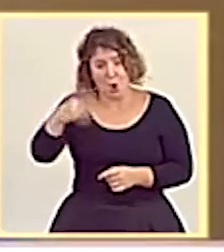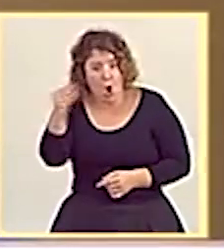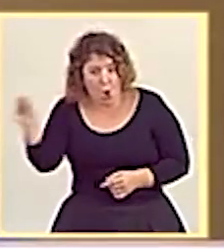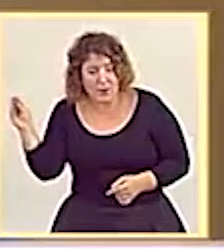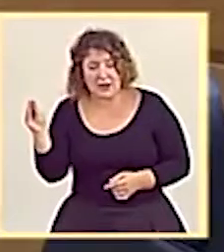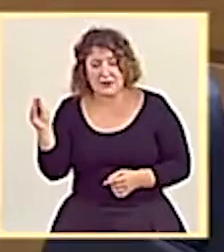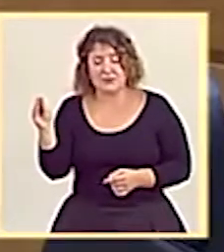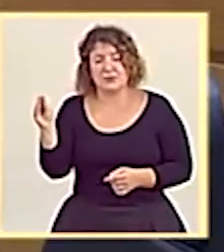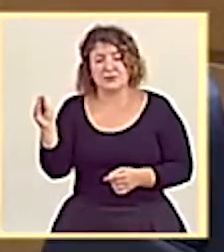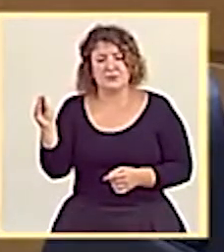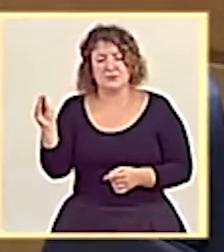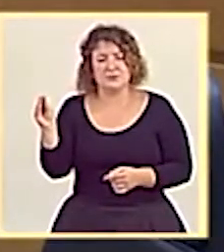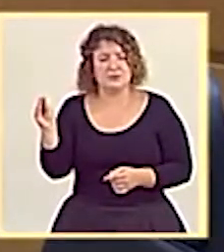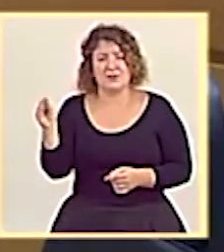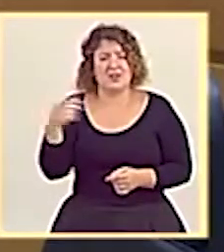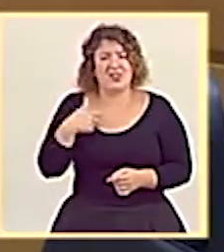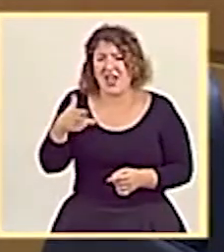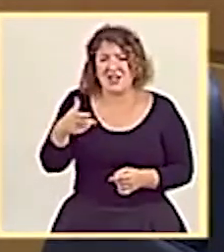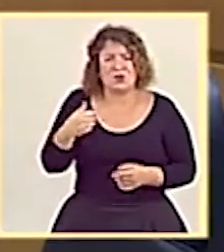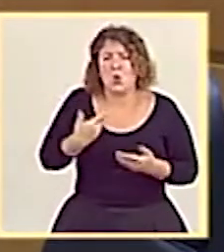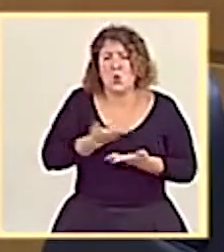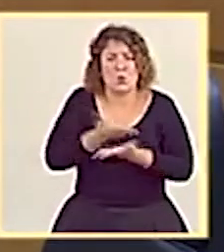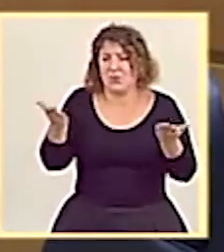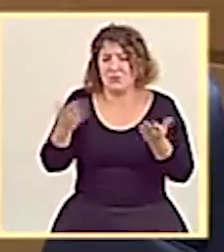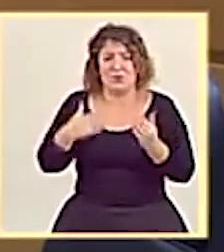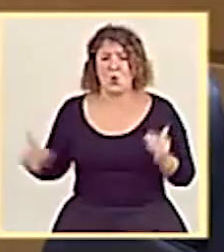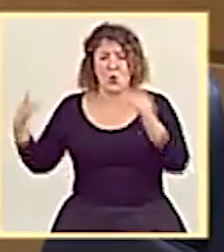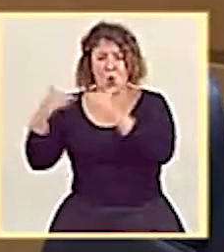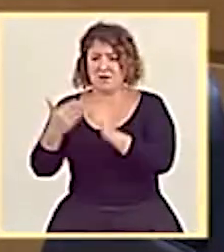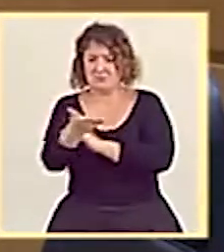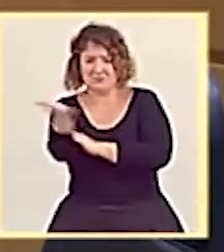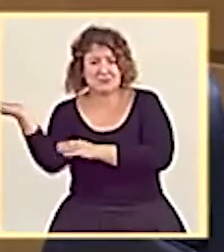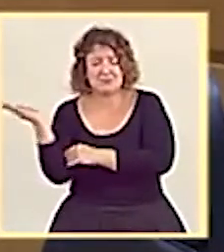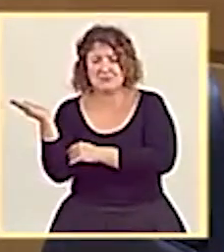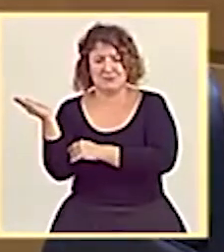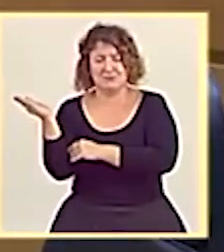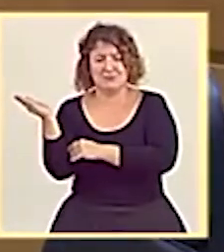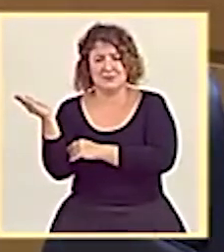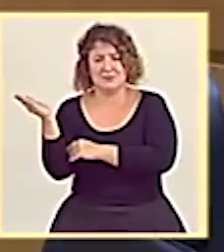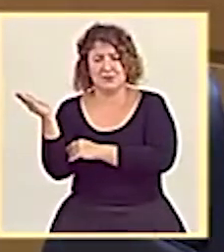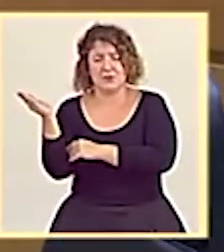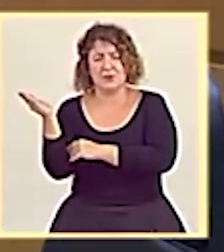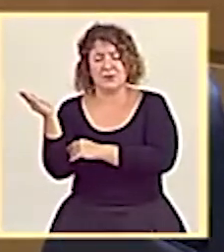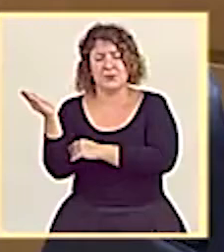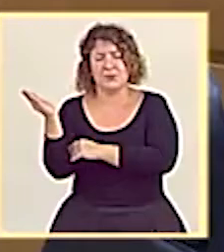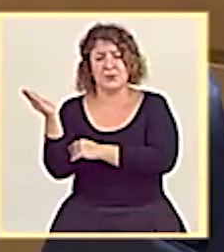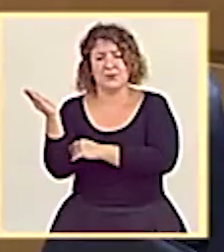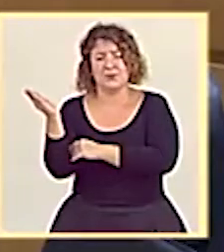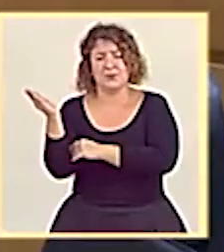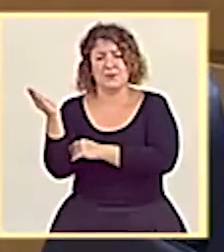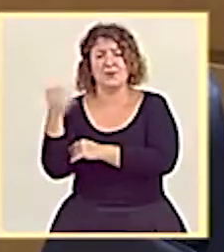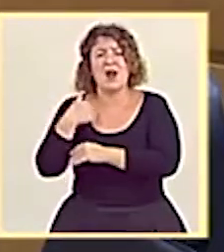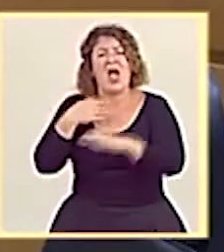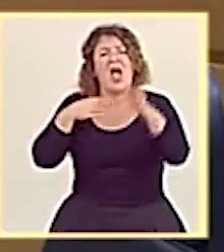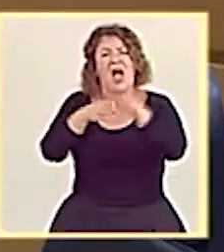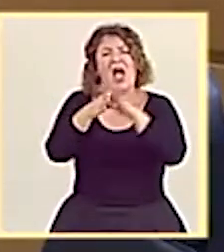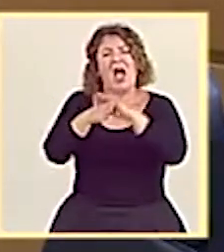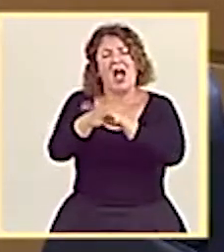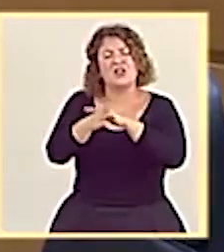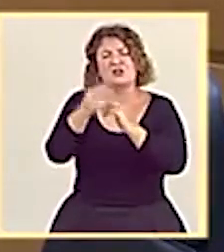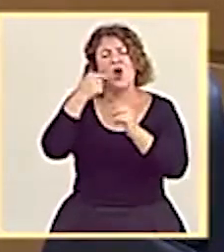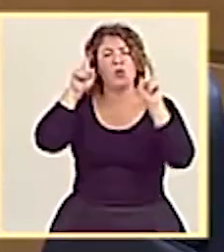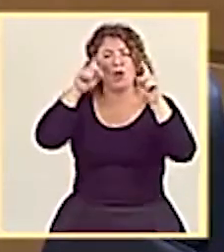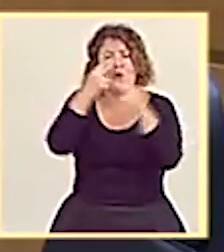tienen exactamente el mismo derecho que otros a tener cumplido no solamente su acceso universal a la